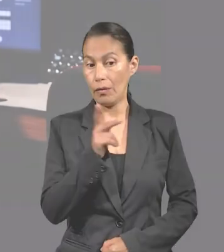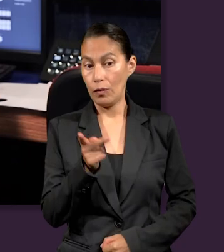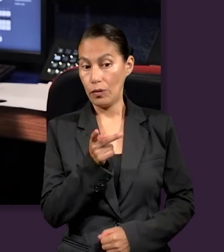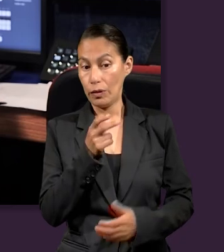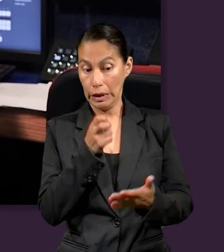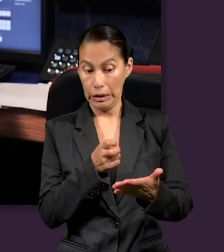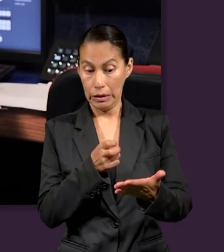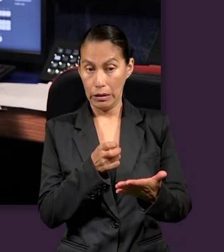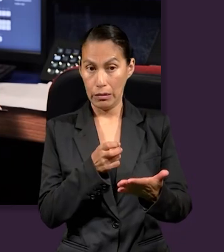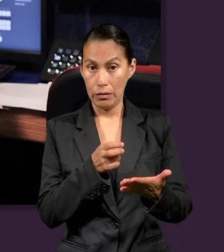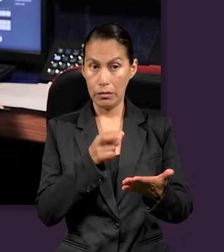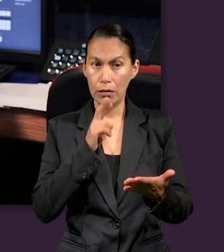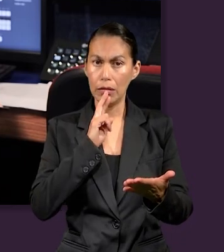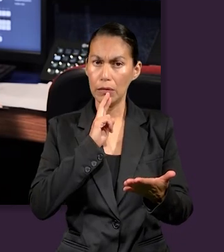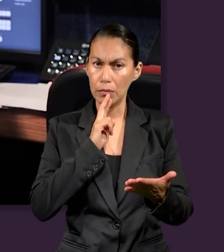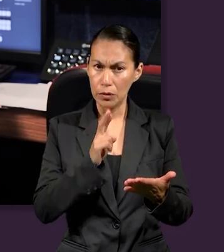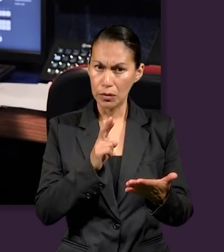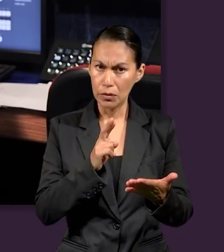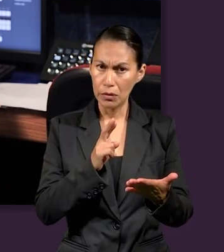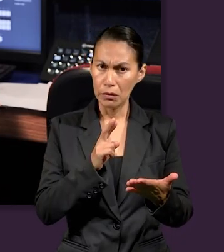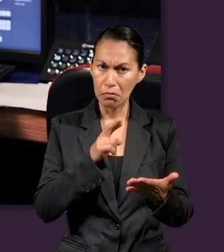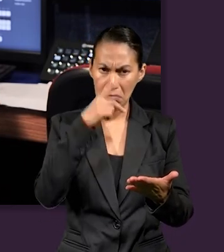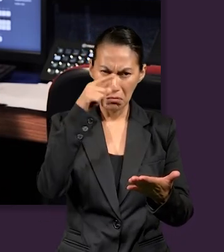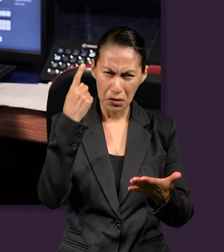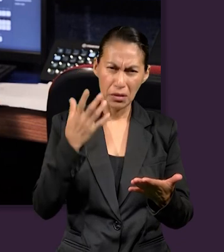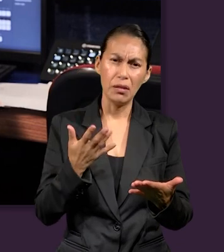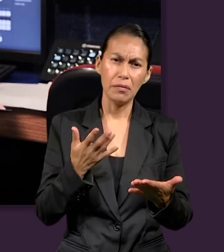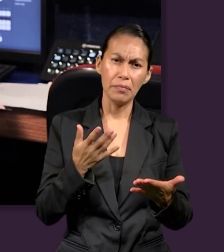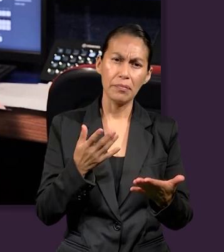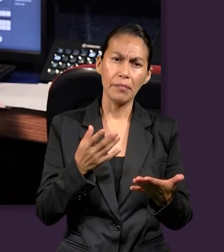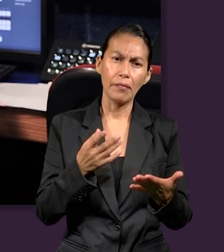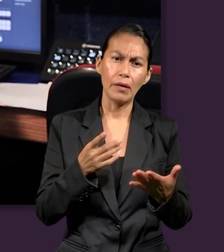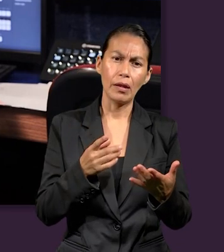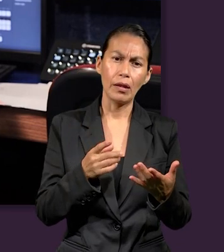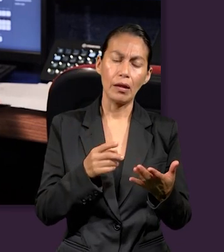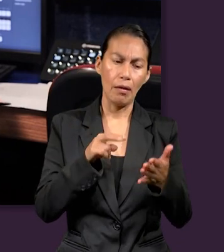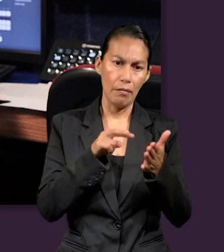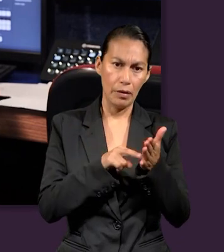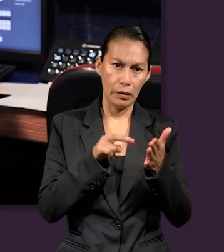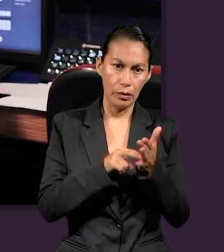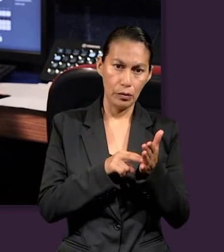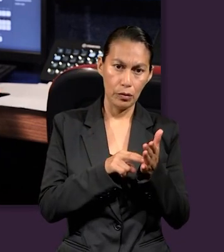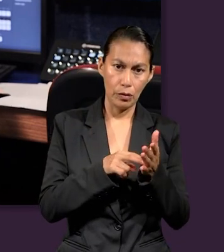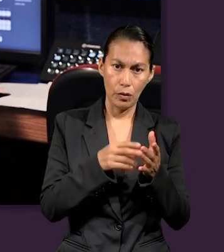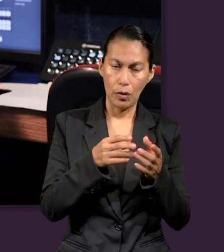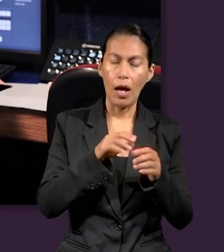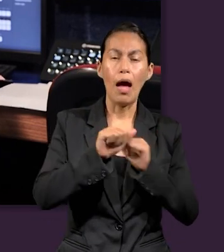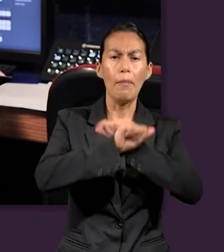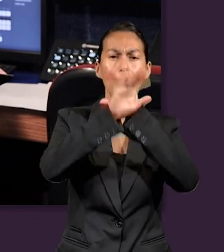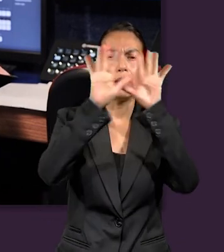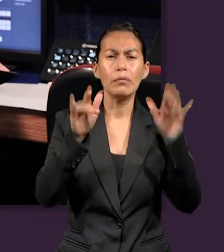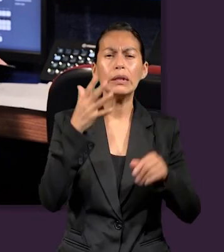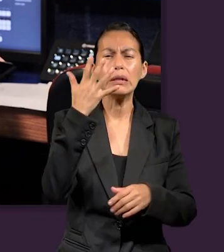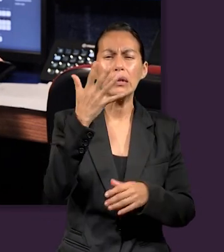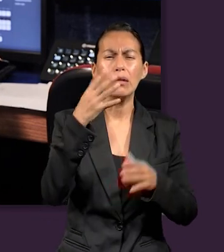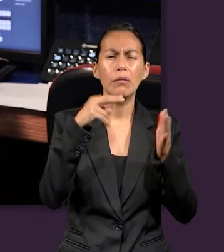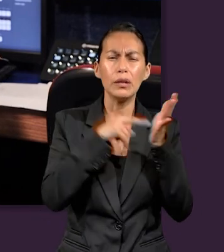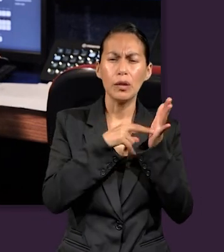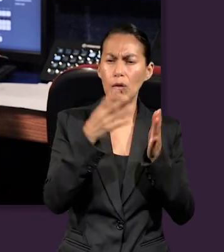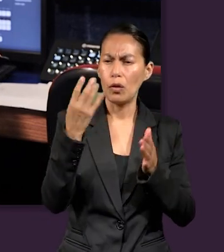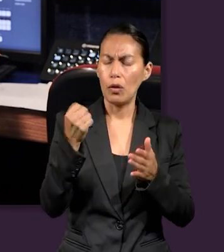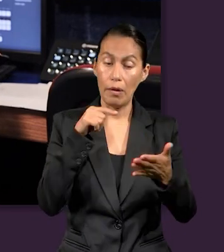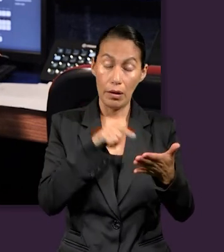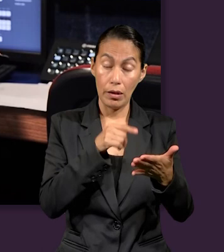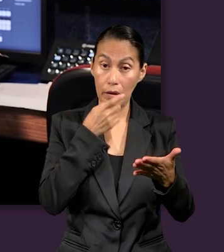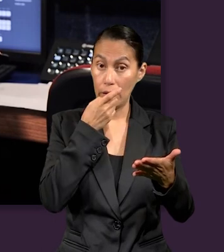Esta pregunta se puede responder de manera muy llana, simplemente citando la segunda parte del versículo 9 de Apocalipsis